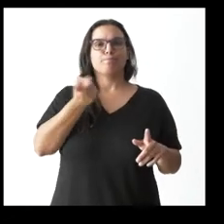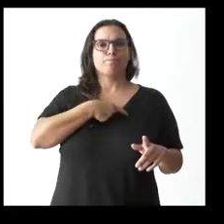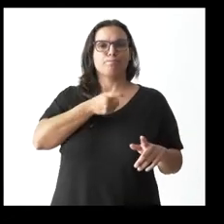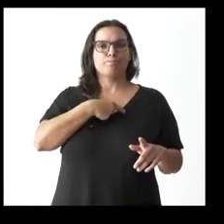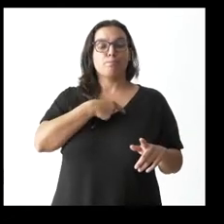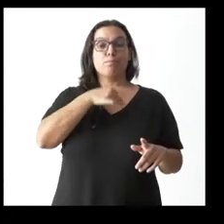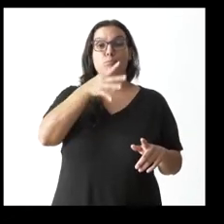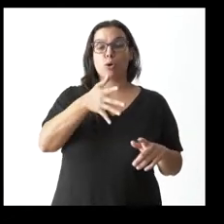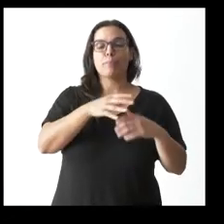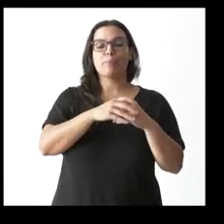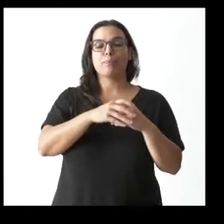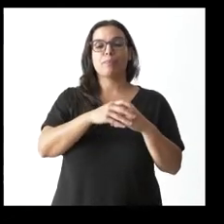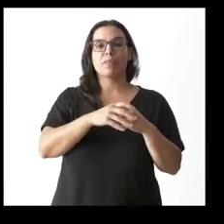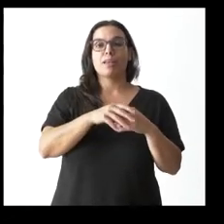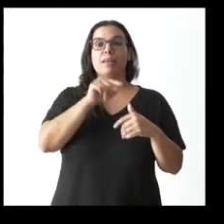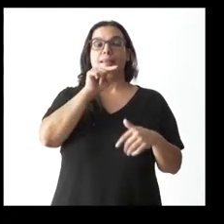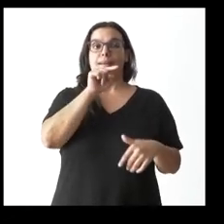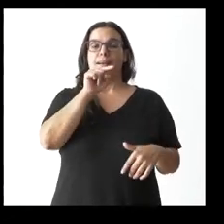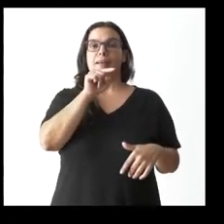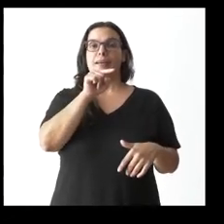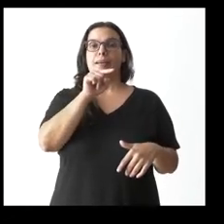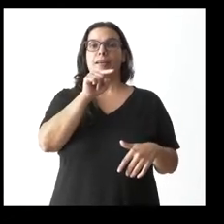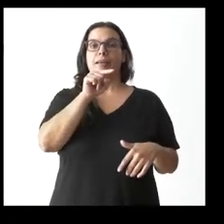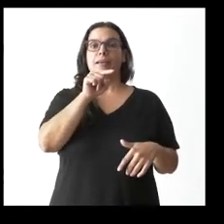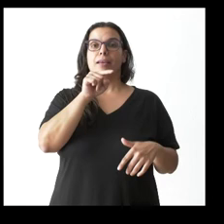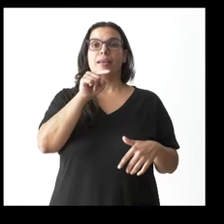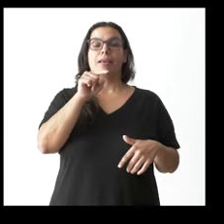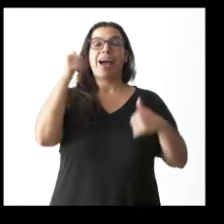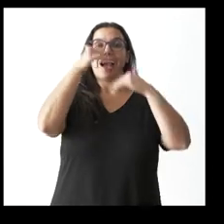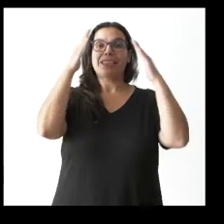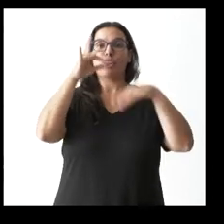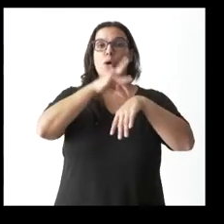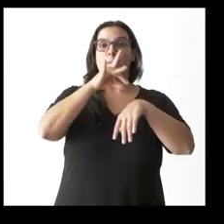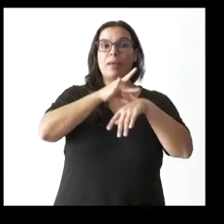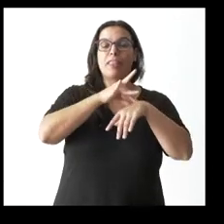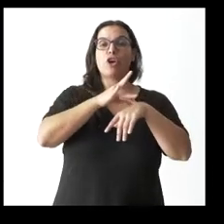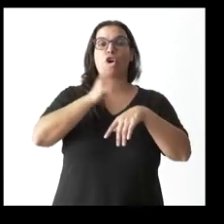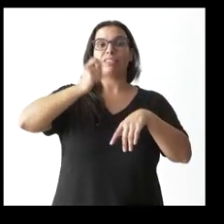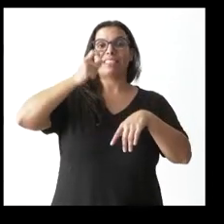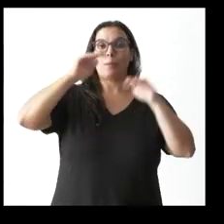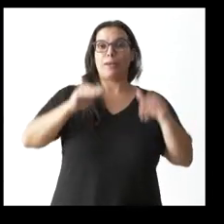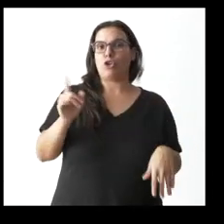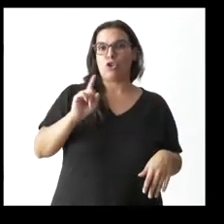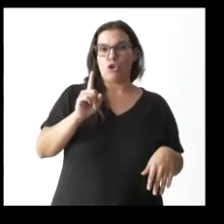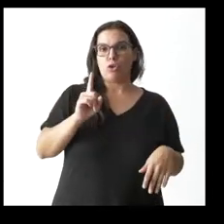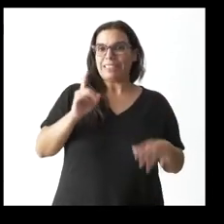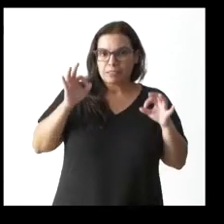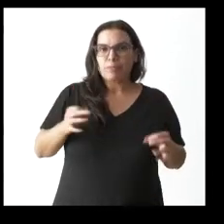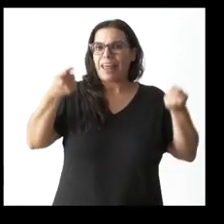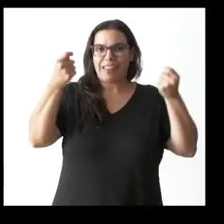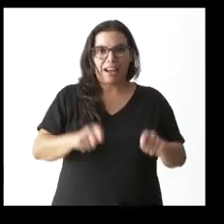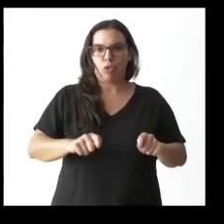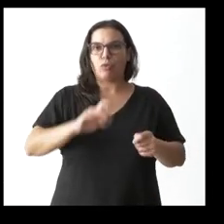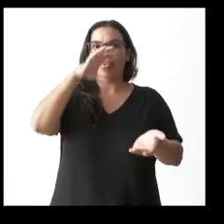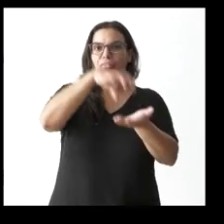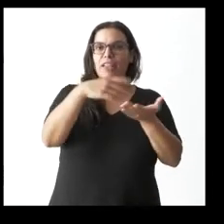dado que no es que haya bajado la frecuentación o no haya habido algún problema en algún consultorio es que literalmente está cerrado el centro de salud